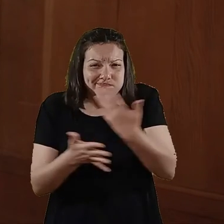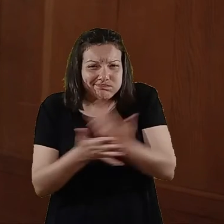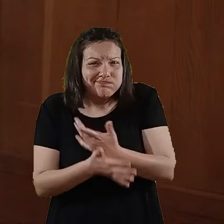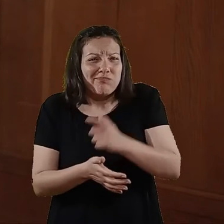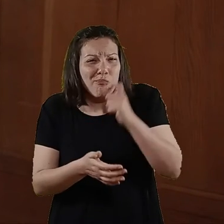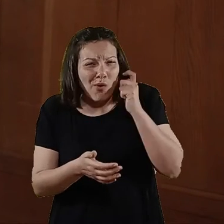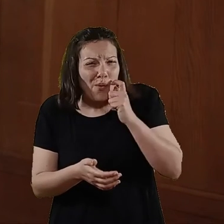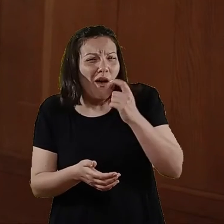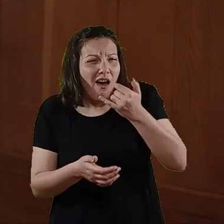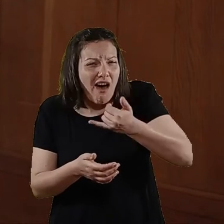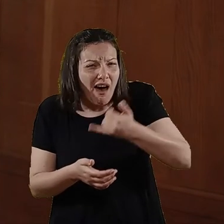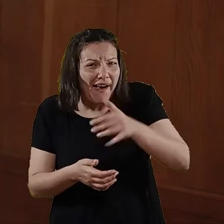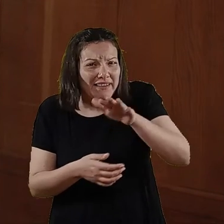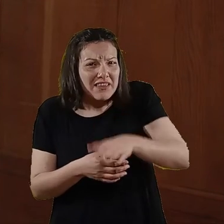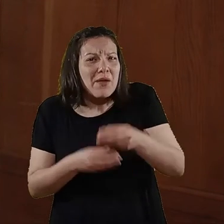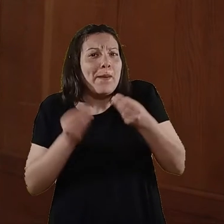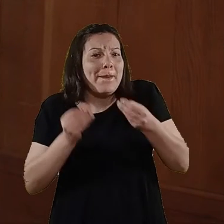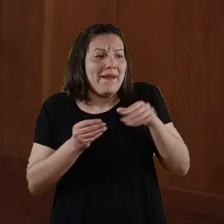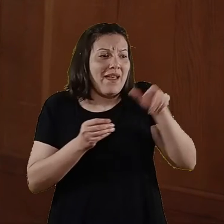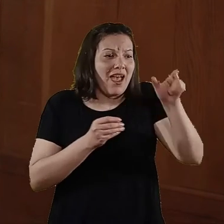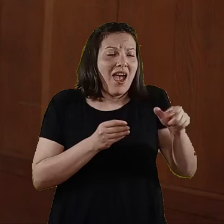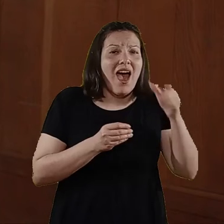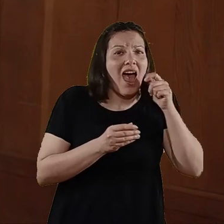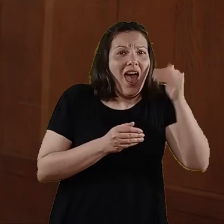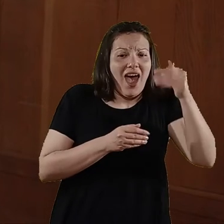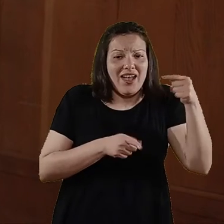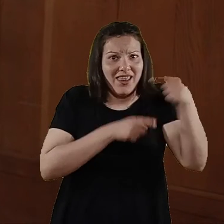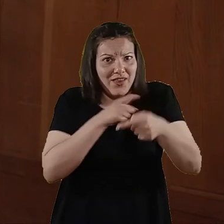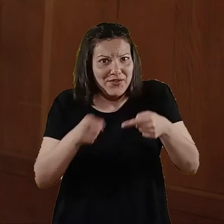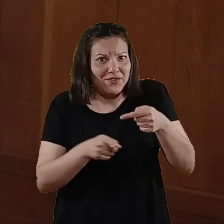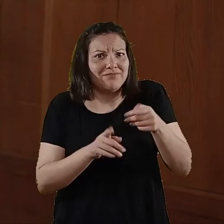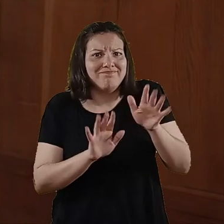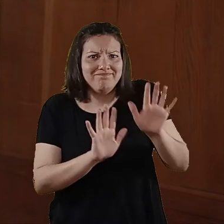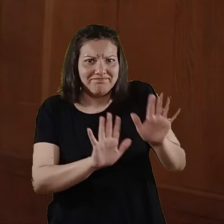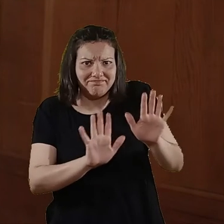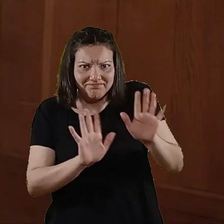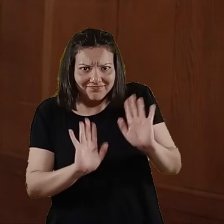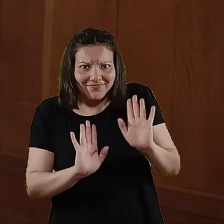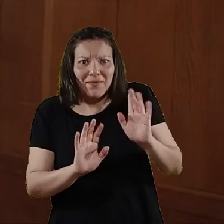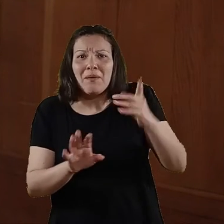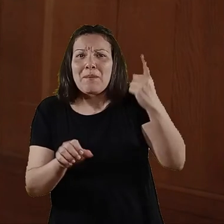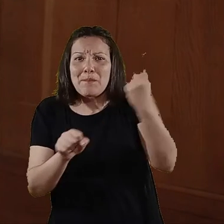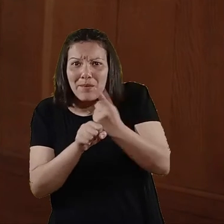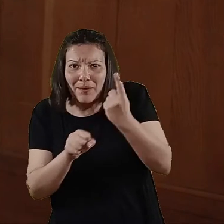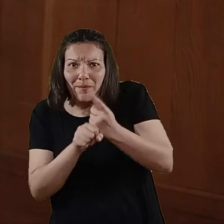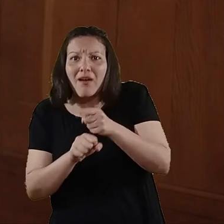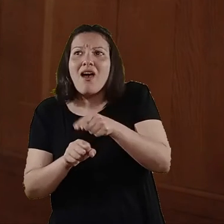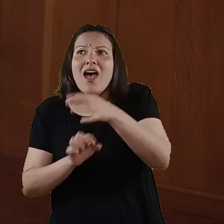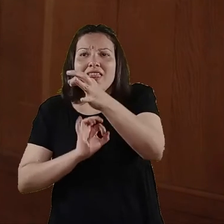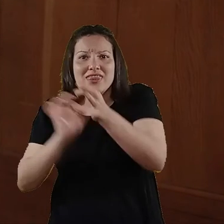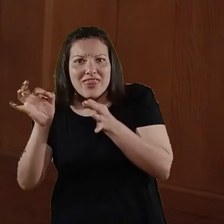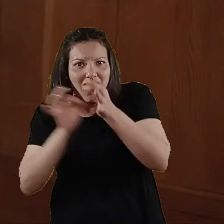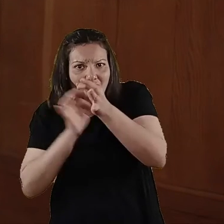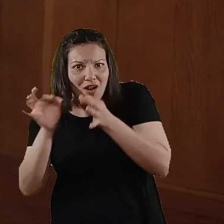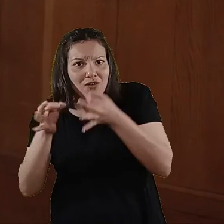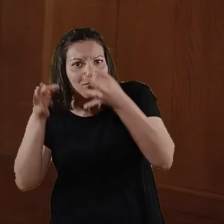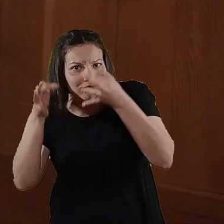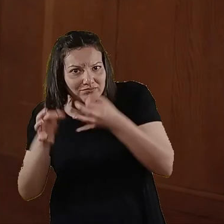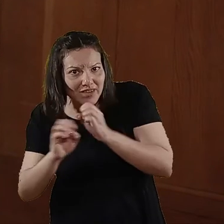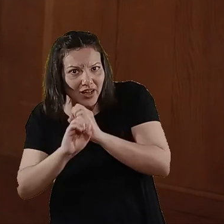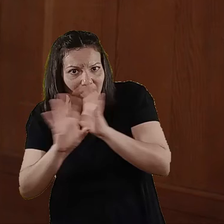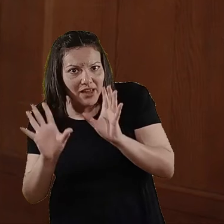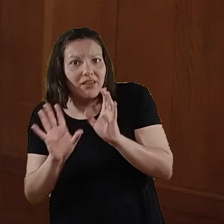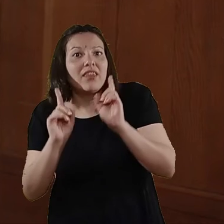demasiada vergüenza ha padecido por parte del agresor. Entonces, lo primero y fundamental es el diálogo.